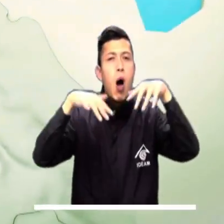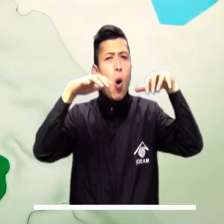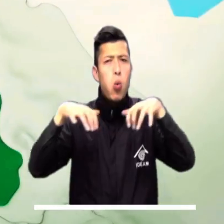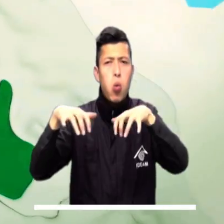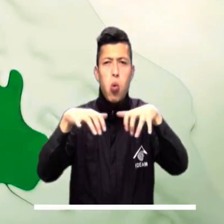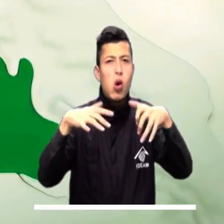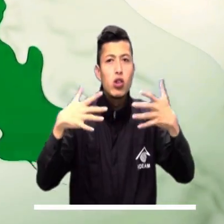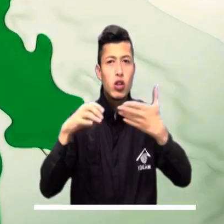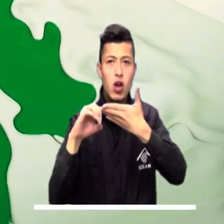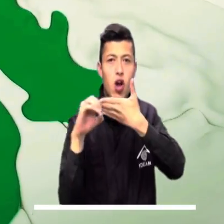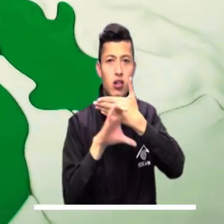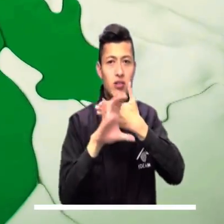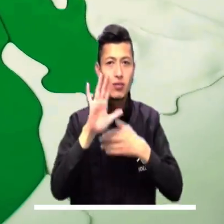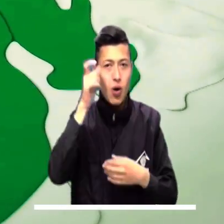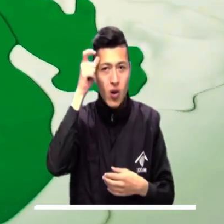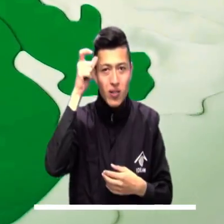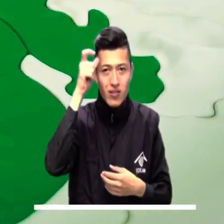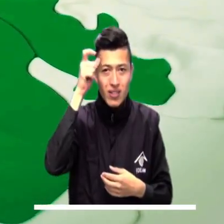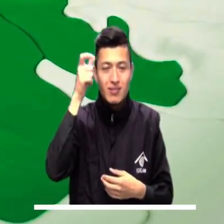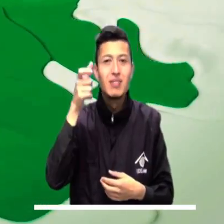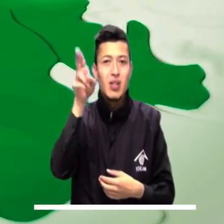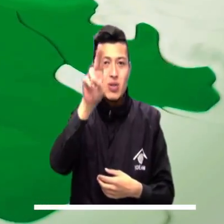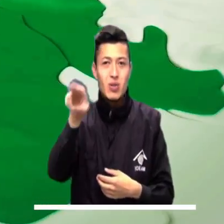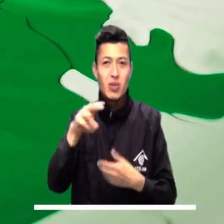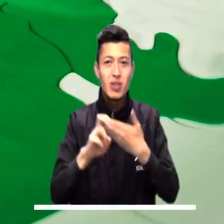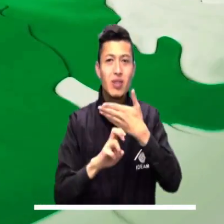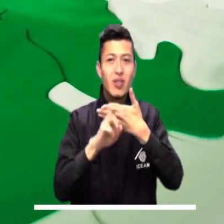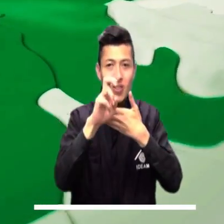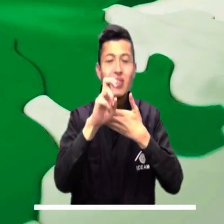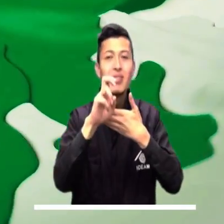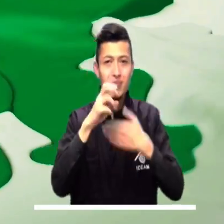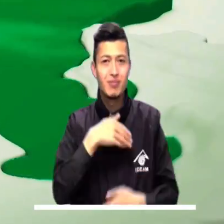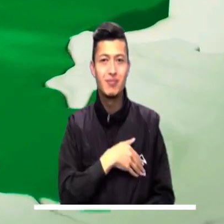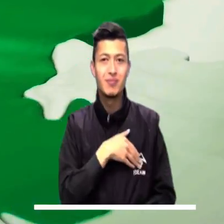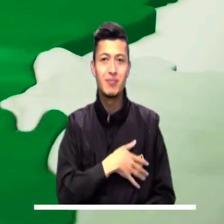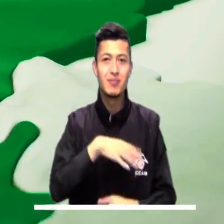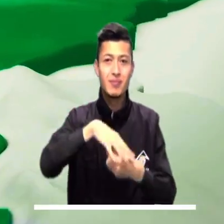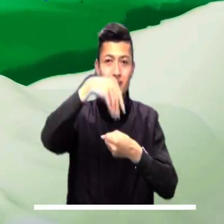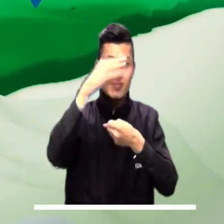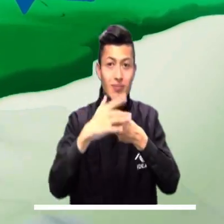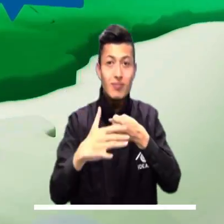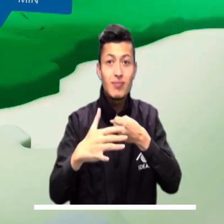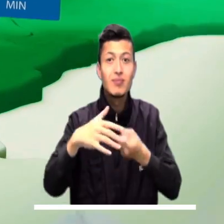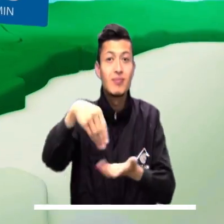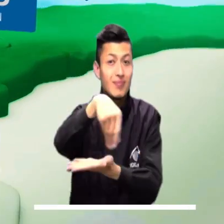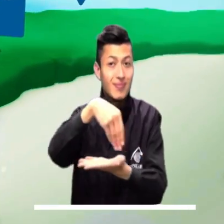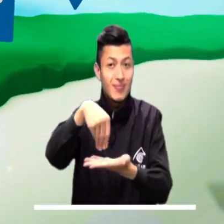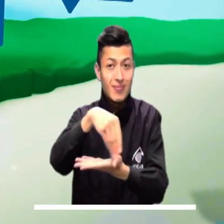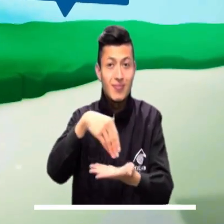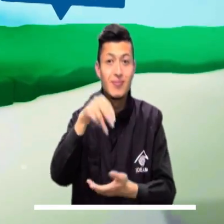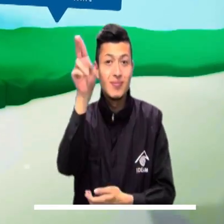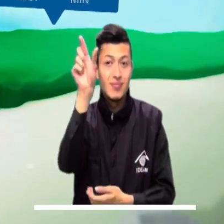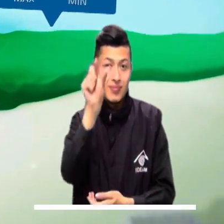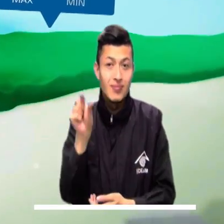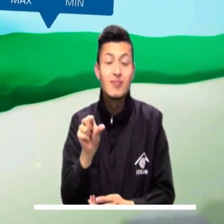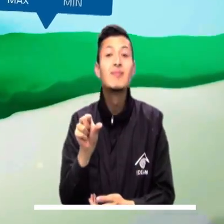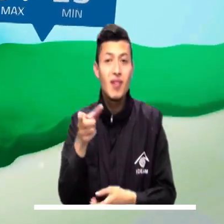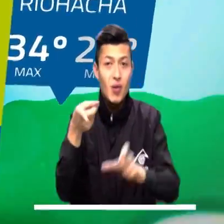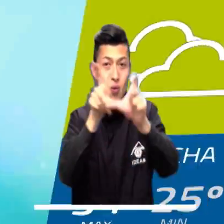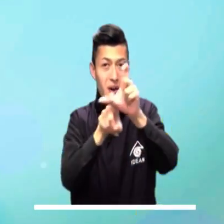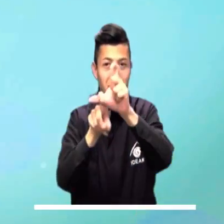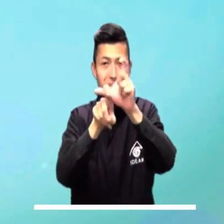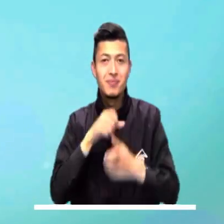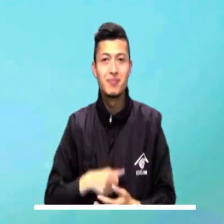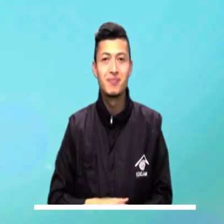lluvias a sectores del occidente de Córdoba, Norte de Sucre, Bolívar, Magdalena, Atlántico, Cesar y La Guajira. El